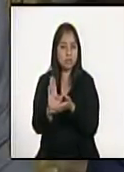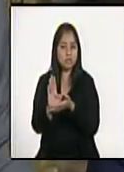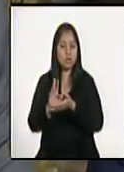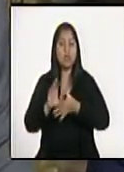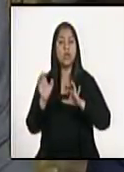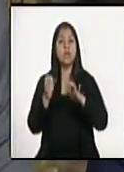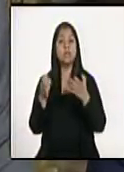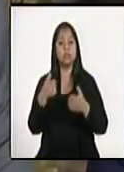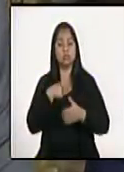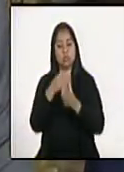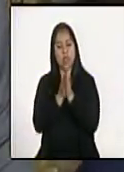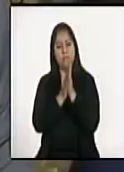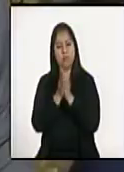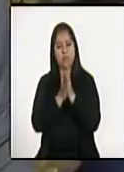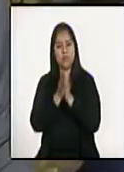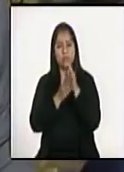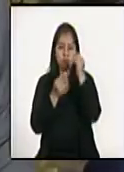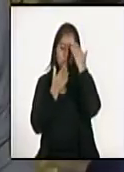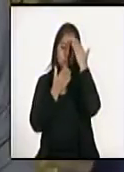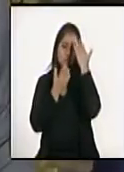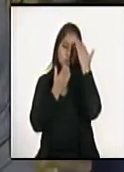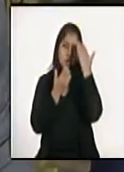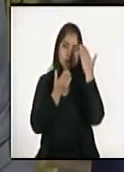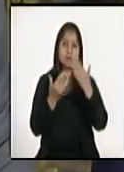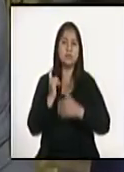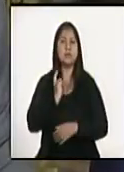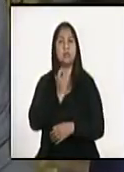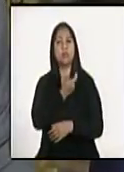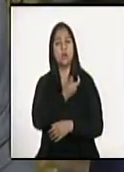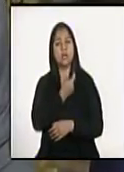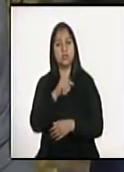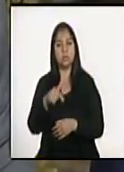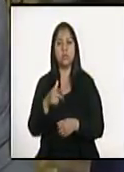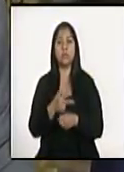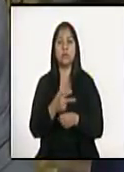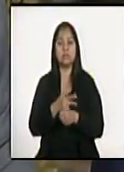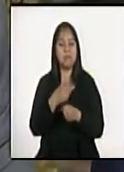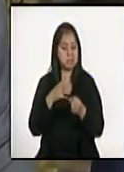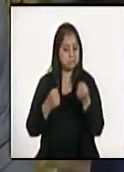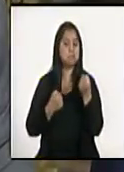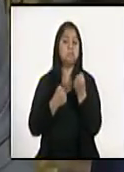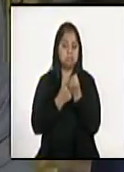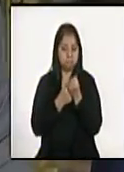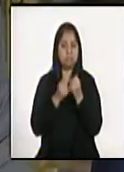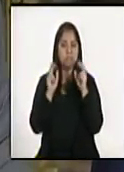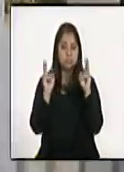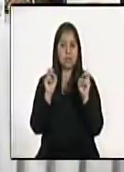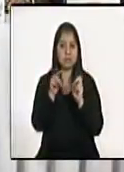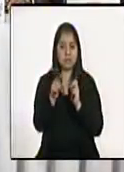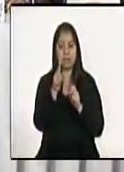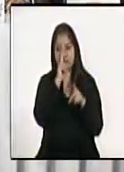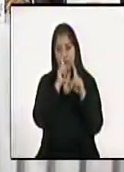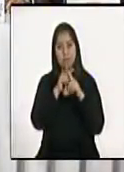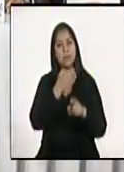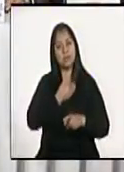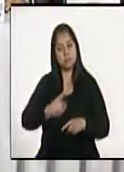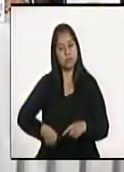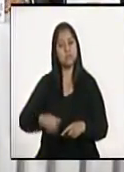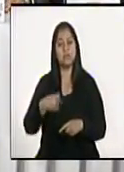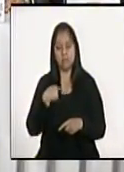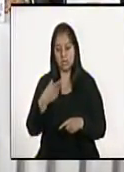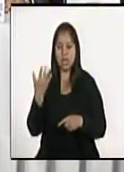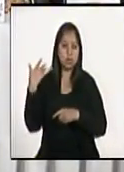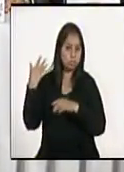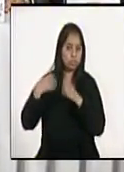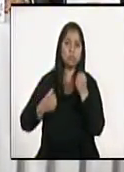Entonces, aprovecho pues para dar las gracias al Congreso de la República, que nos está apoyando con eso también, y al señor presidente que nos ha apoyado